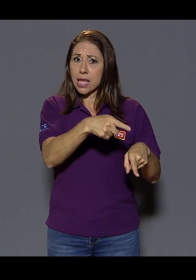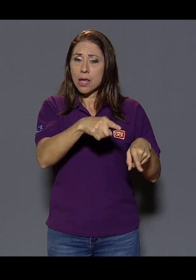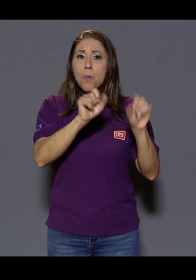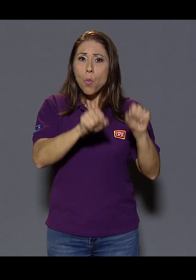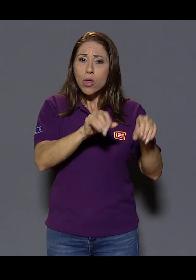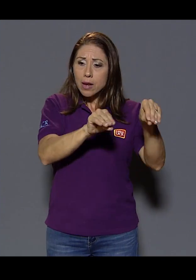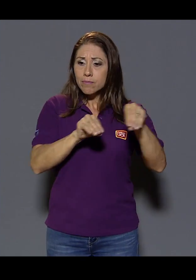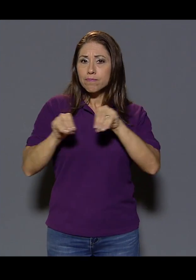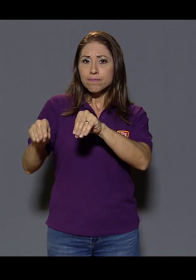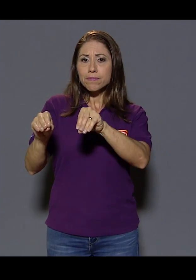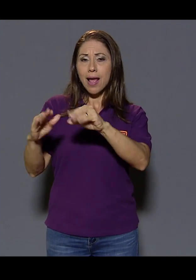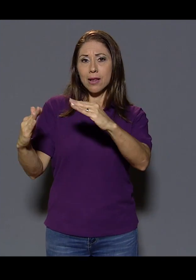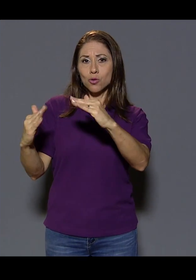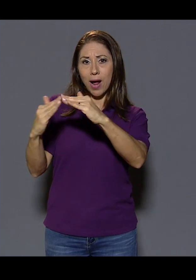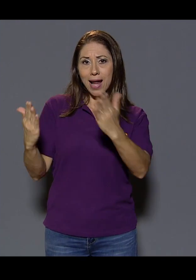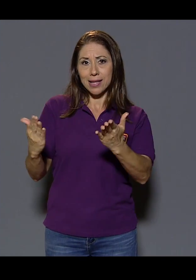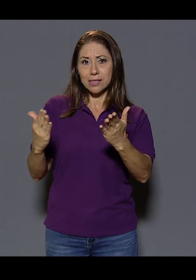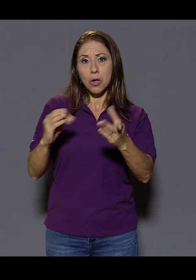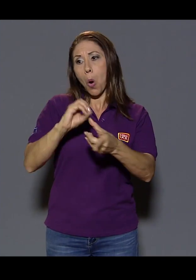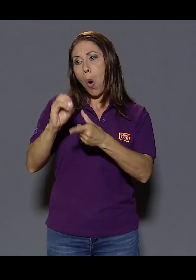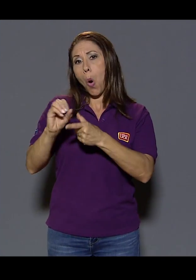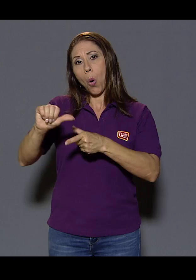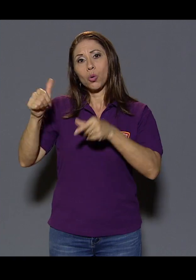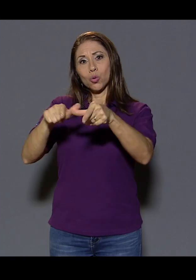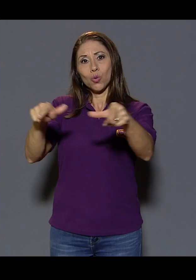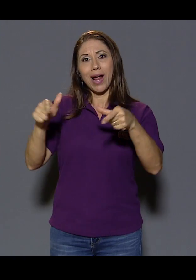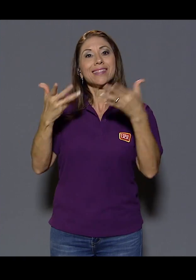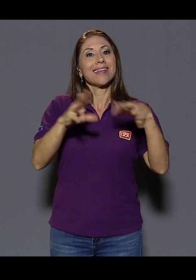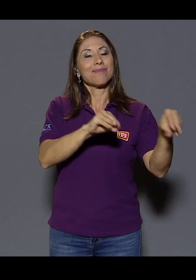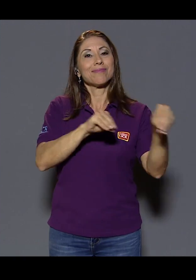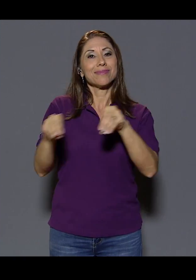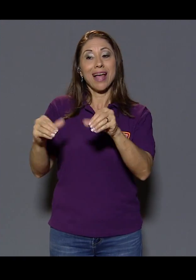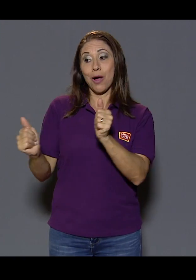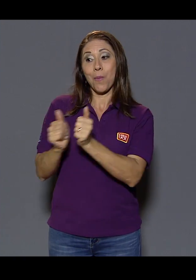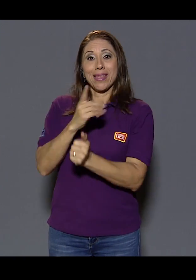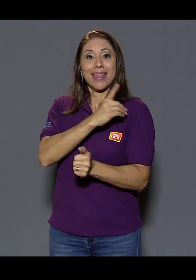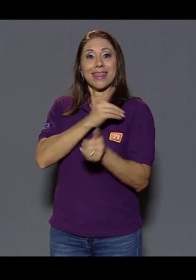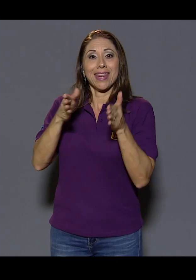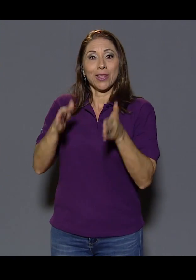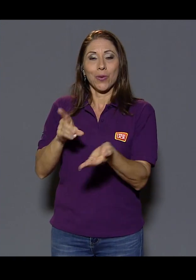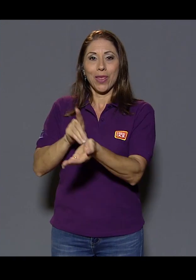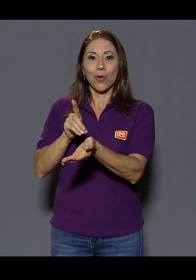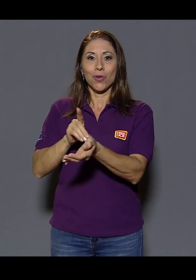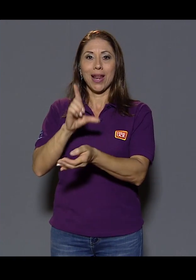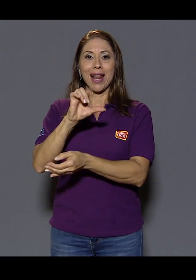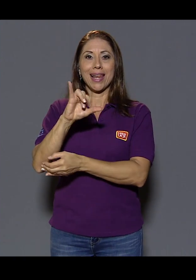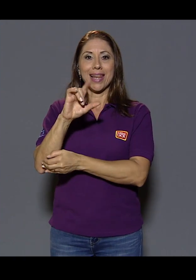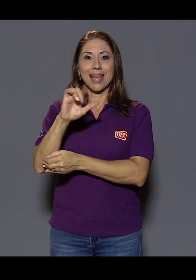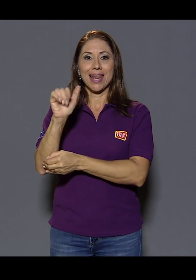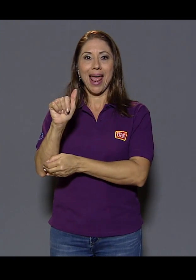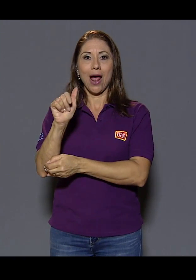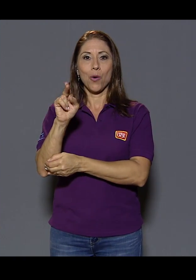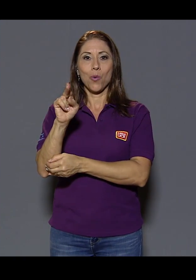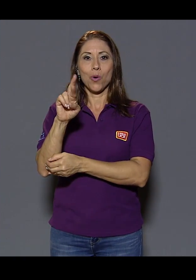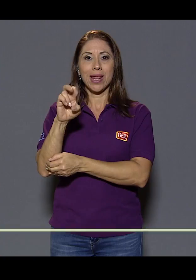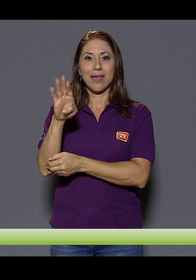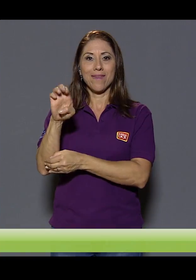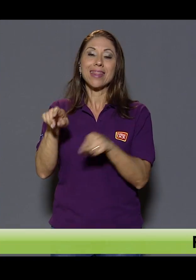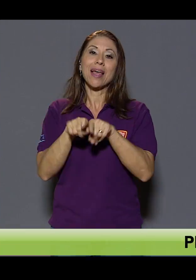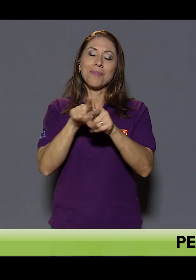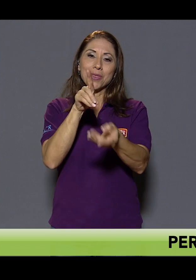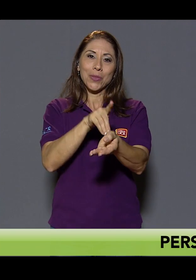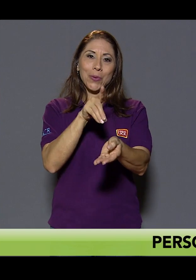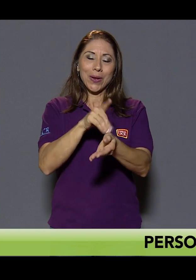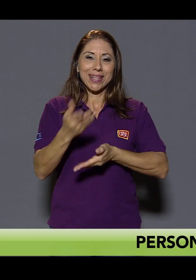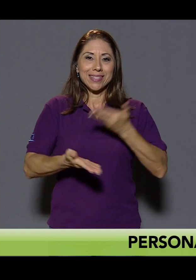en otros espacios, han sido reubicados. Entonces nos acompañan la directora de este centro médico, la doctora Lilia Uribe, y también la